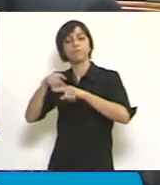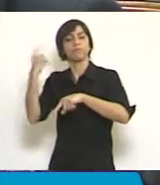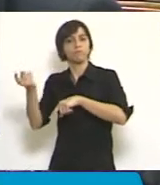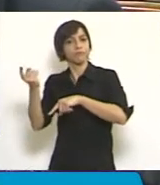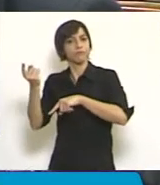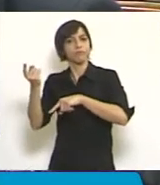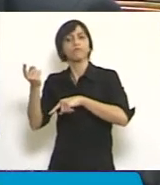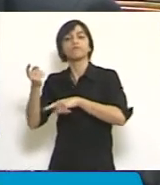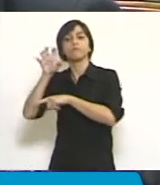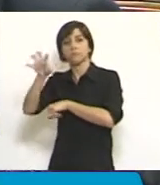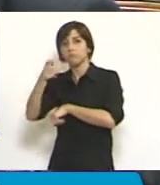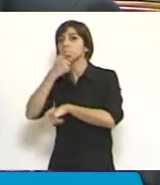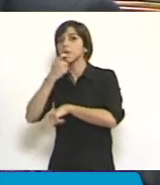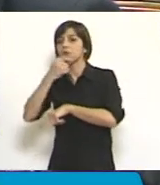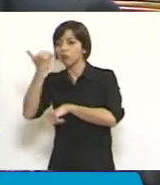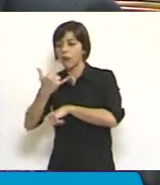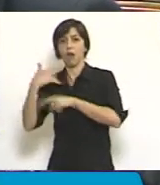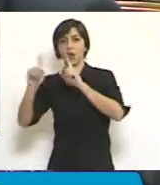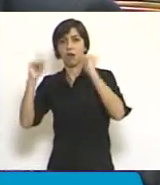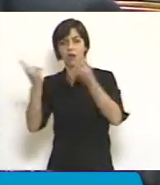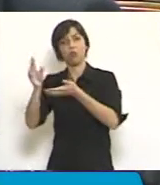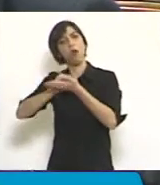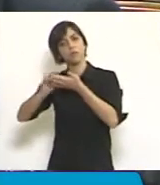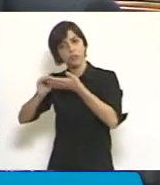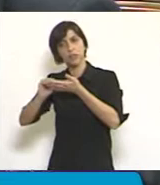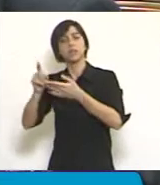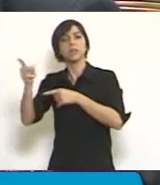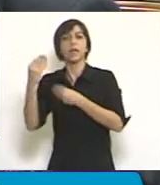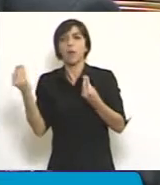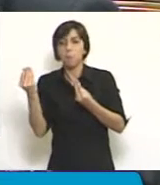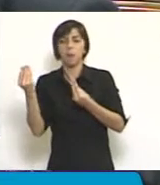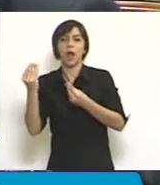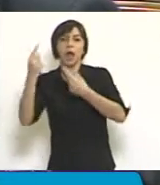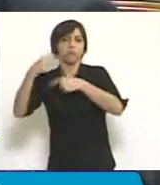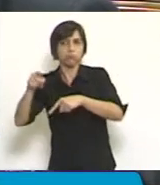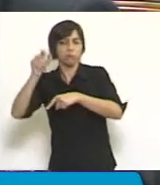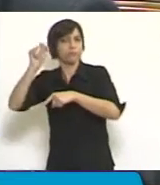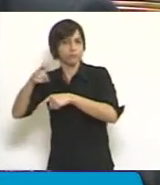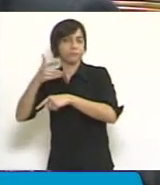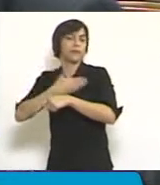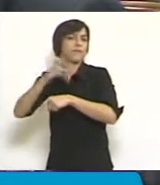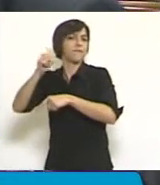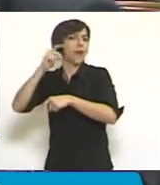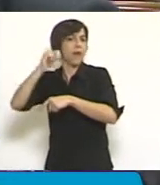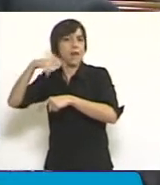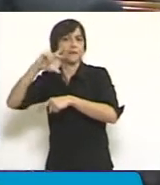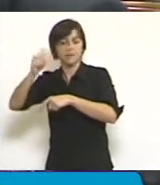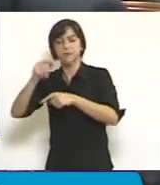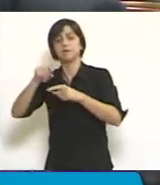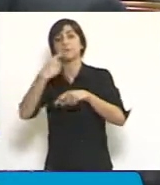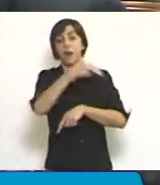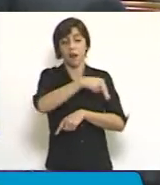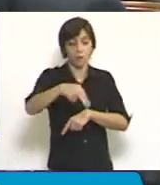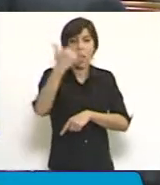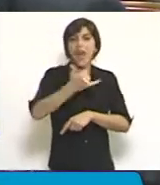En Mendoza existe una oficina de la circunscripción de Capital para los casos de flagrancia. En Neuquén existen 5 oficinas judiciales,